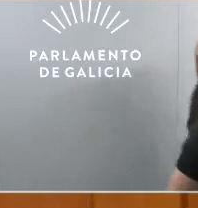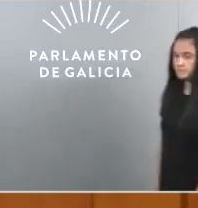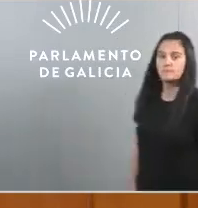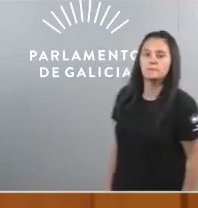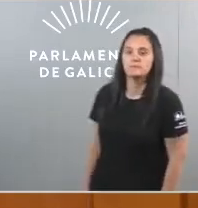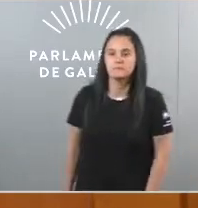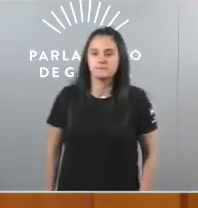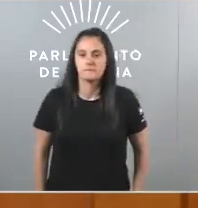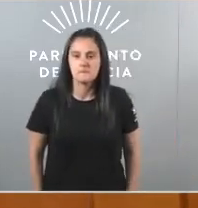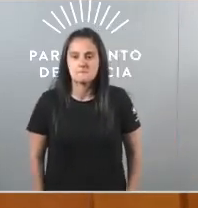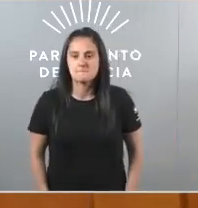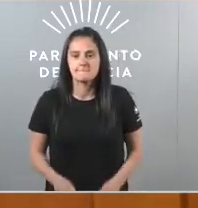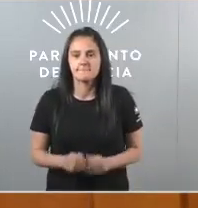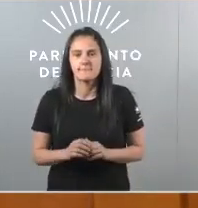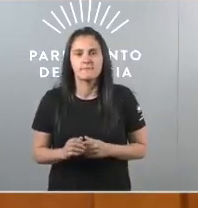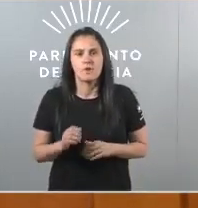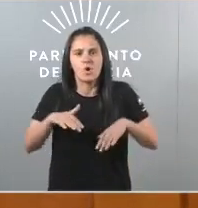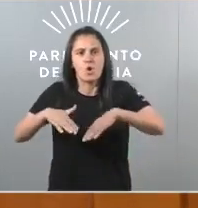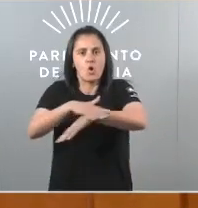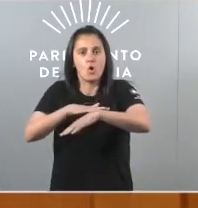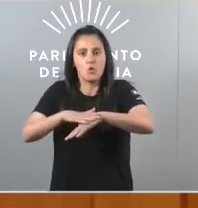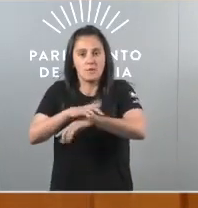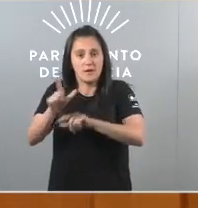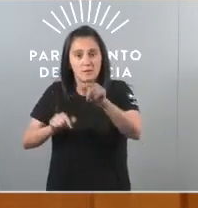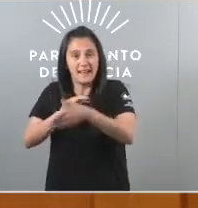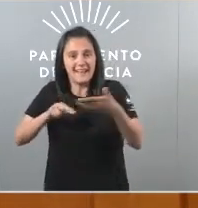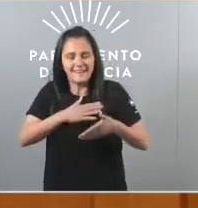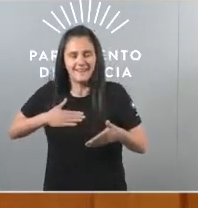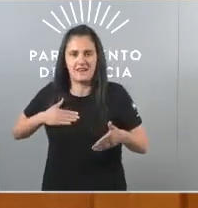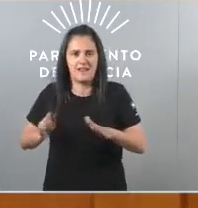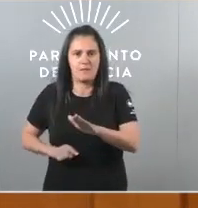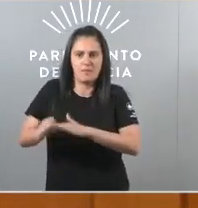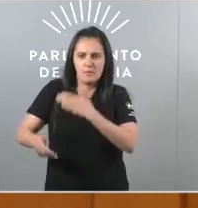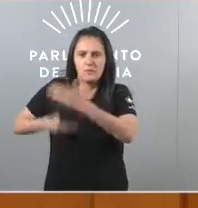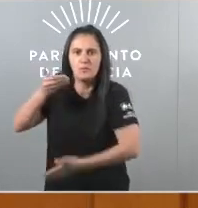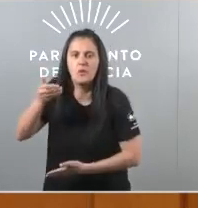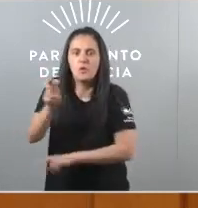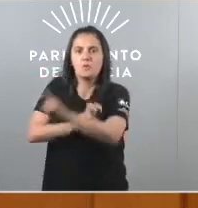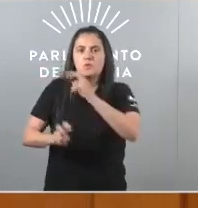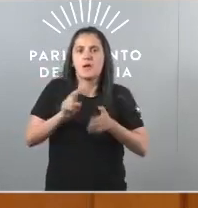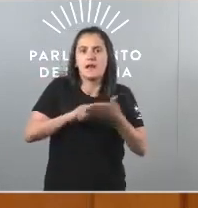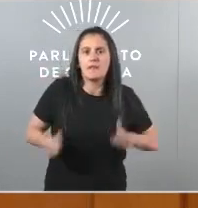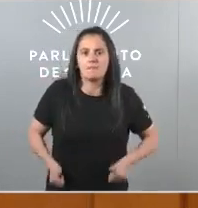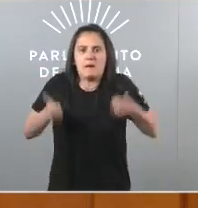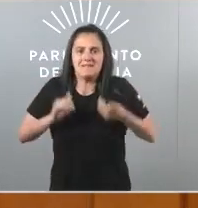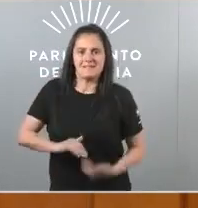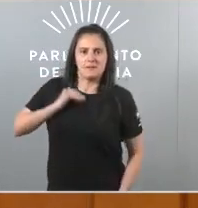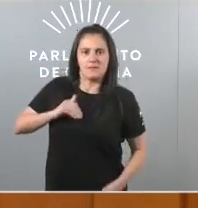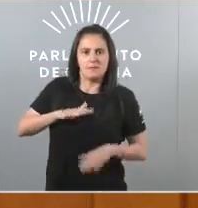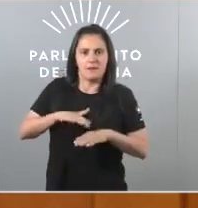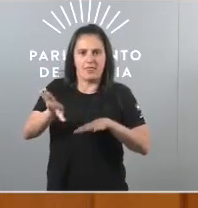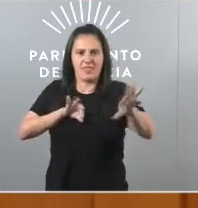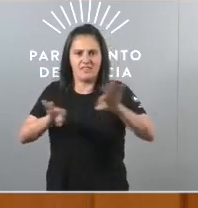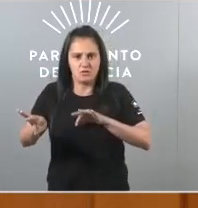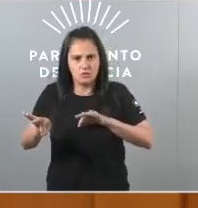Desde un goberno do BNG quere avanzar nunha Galiza con máis capacidade de decisión